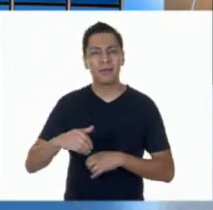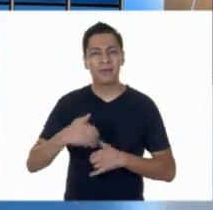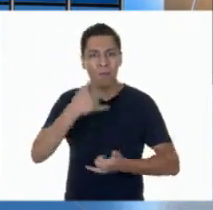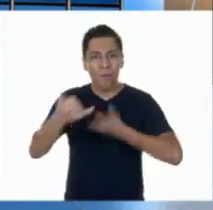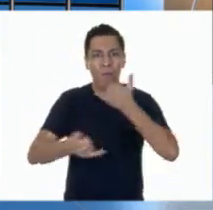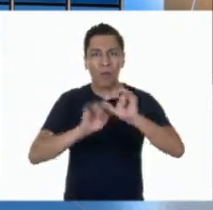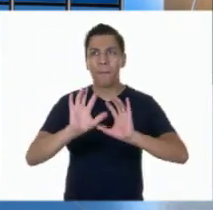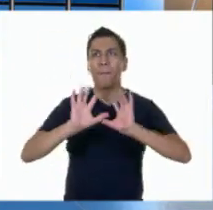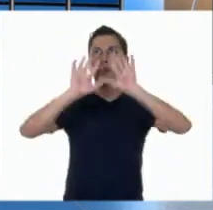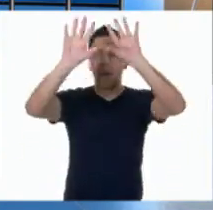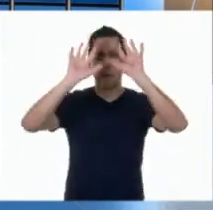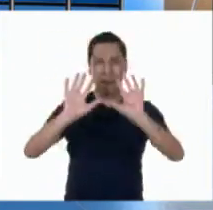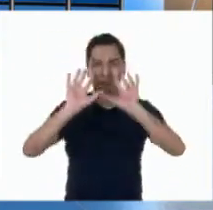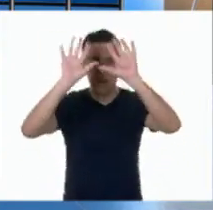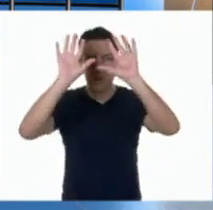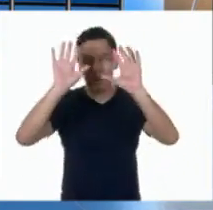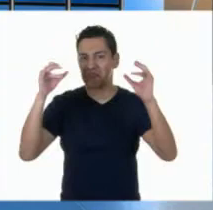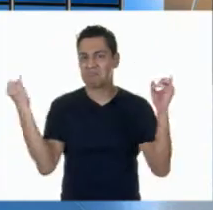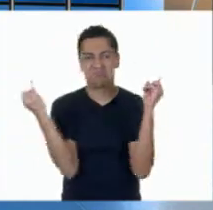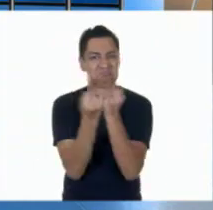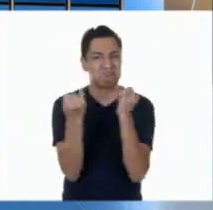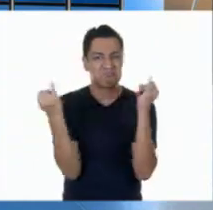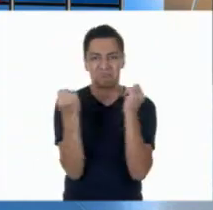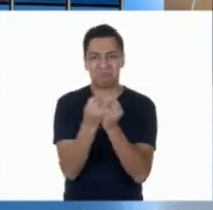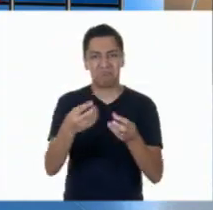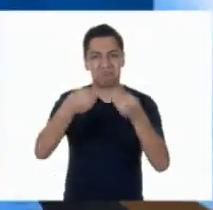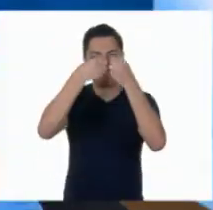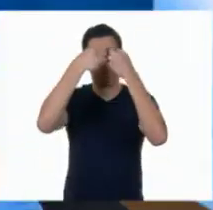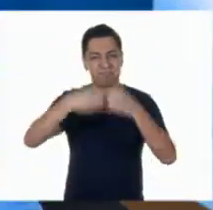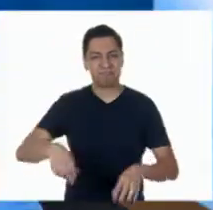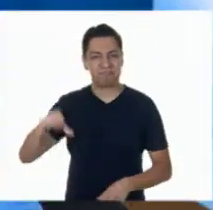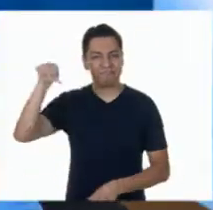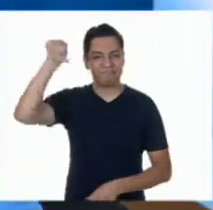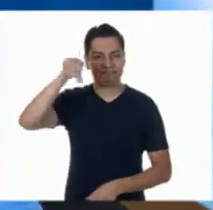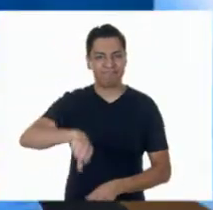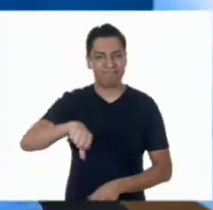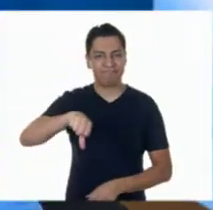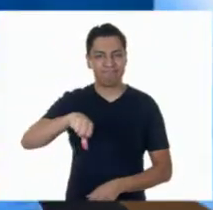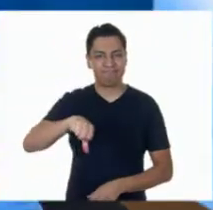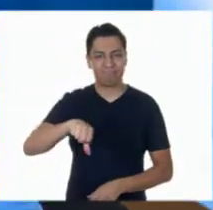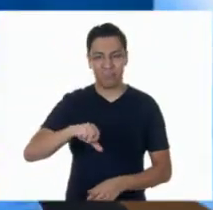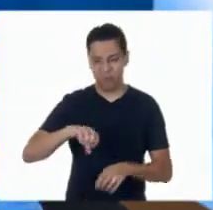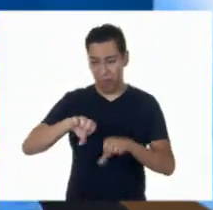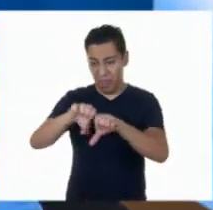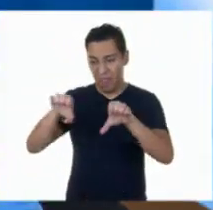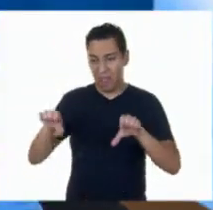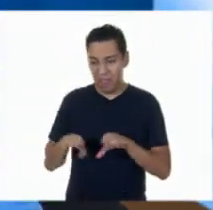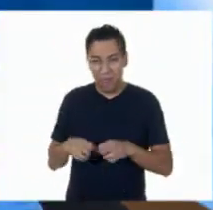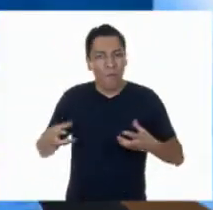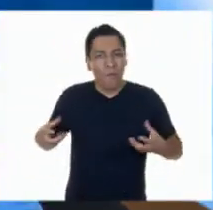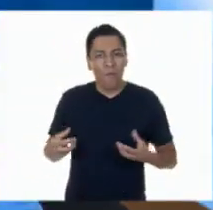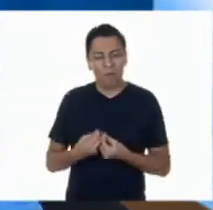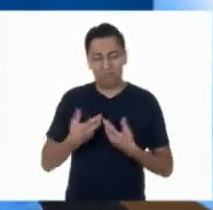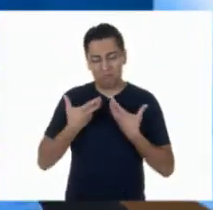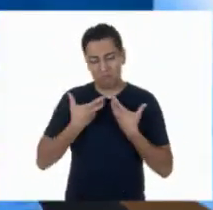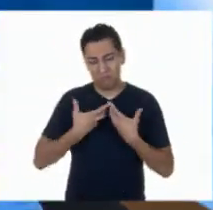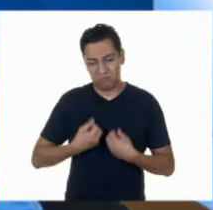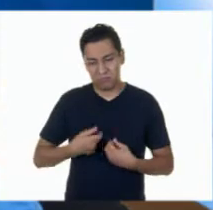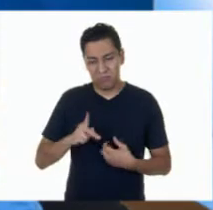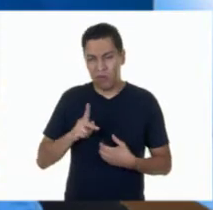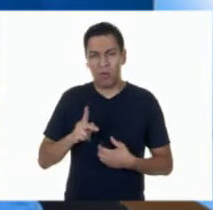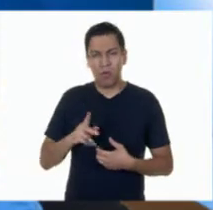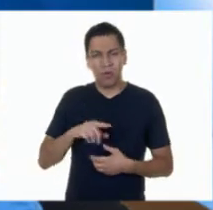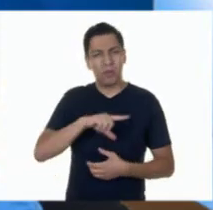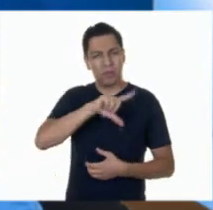la mínima diferencia. Todo el equipo se puso muy triste, pero luego nos animamos porque pensamos en todo lo que